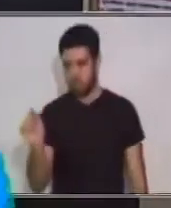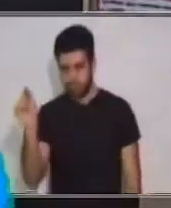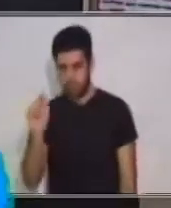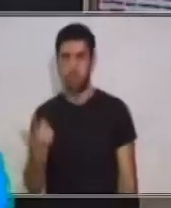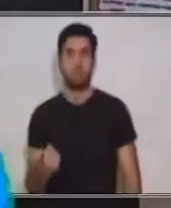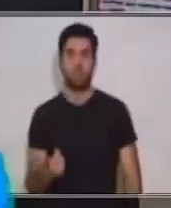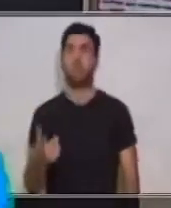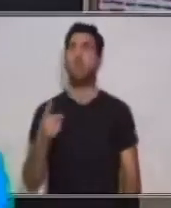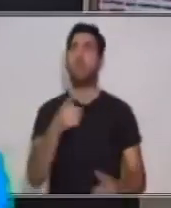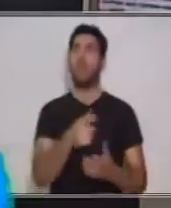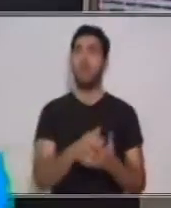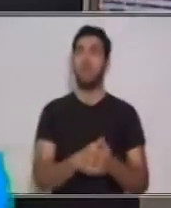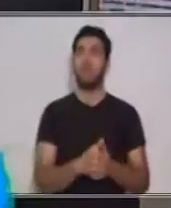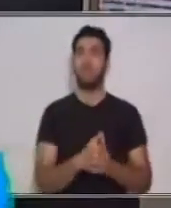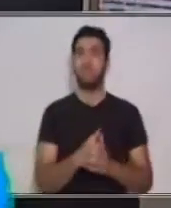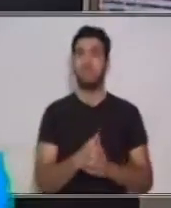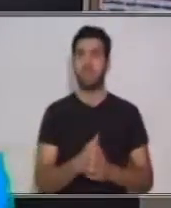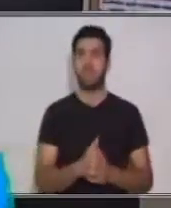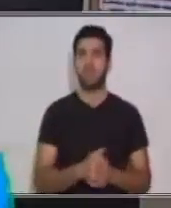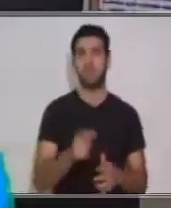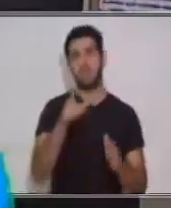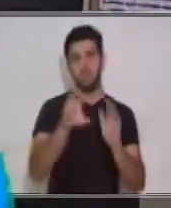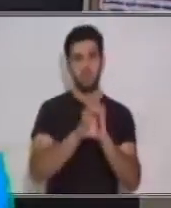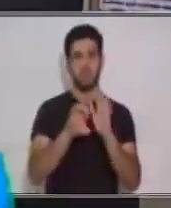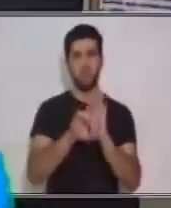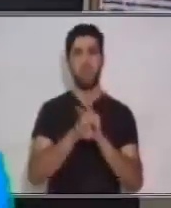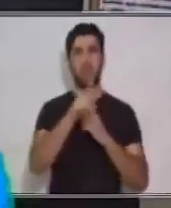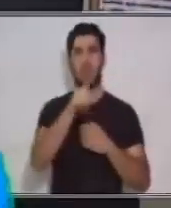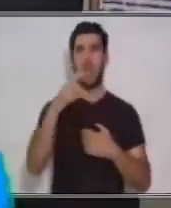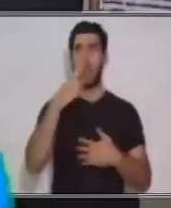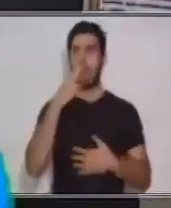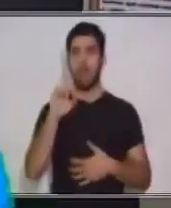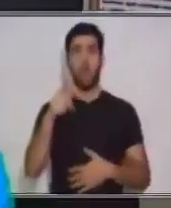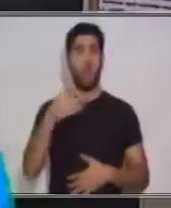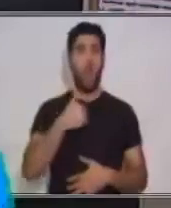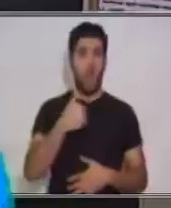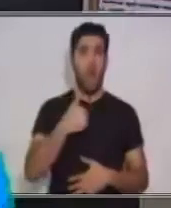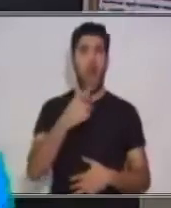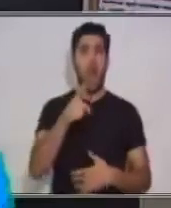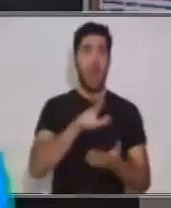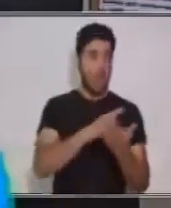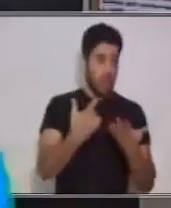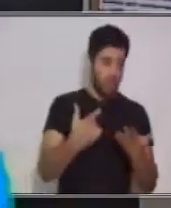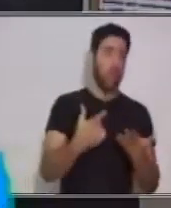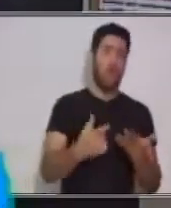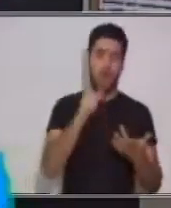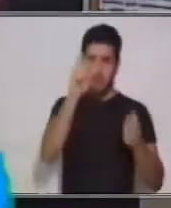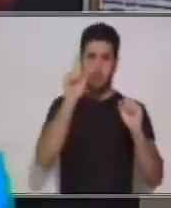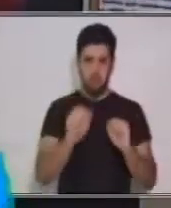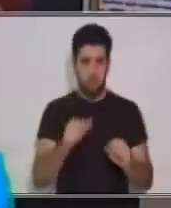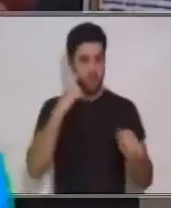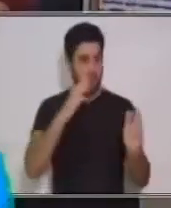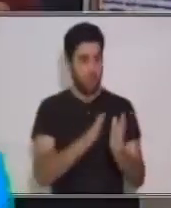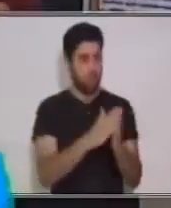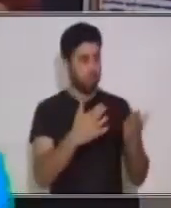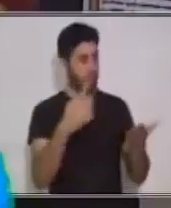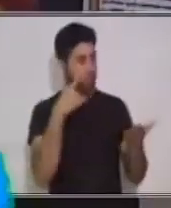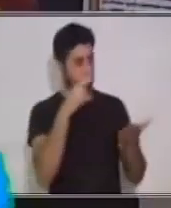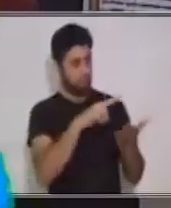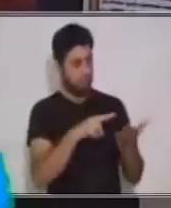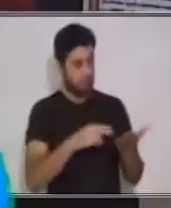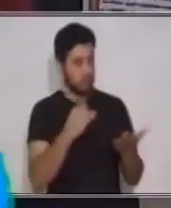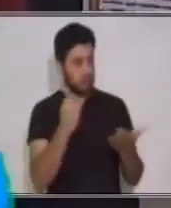alguno de mis hermanos que he estudiado en el grado que yo estoy estudiando en este momento, puedo investigar en mis libros si está la información que yo quiero aprender.